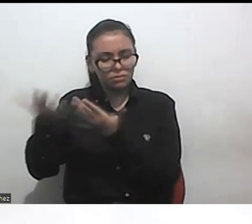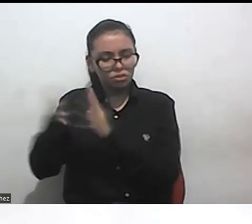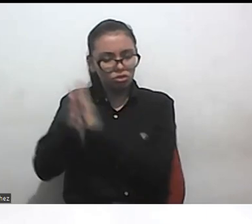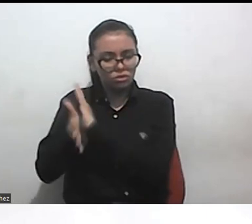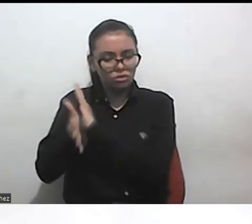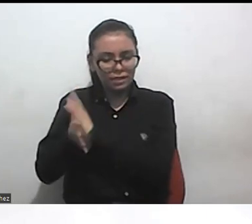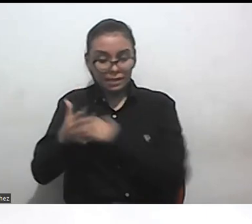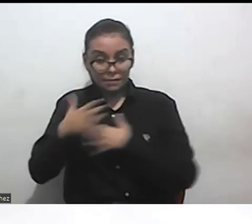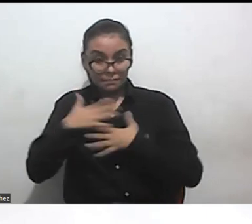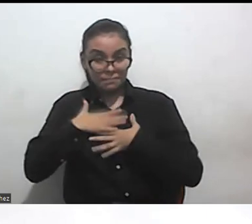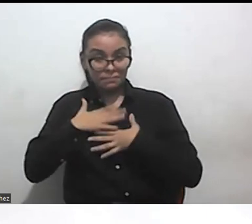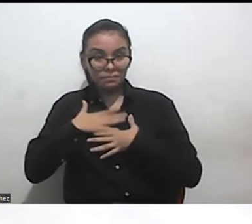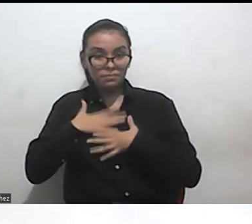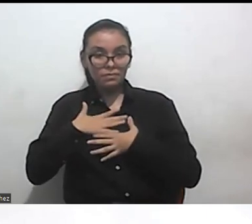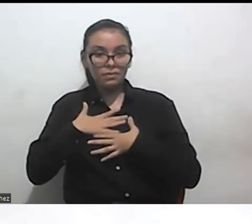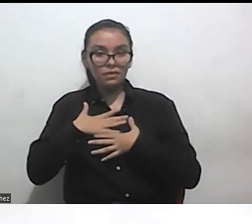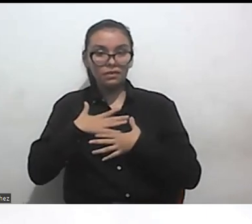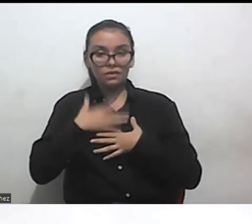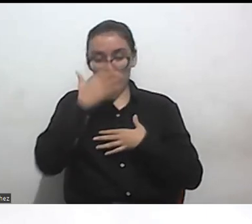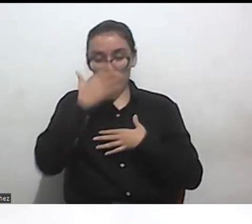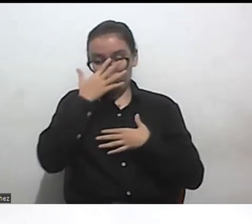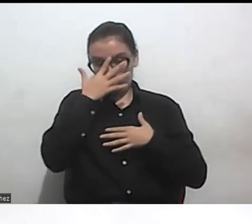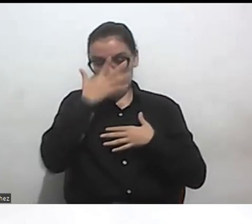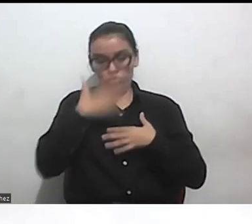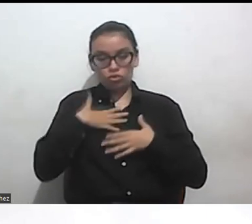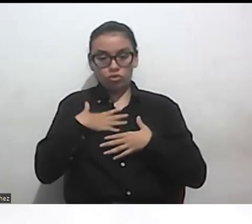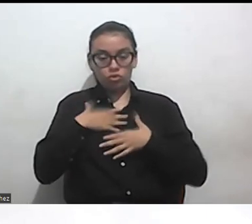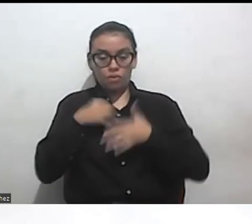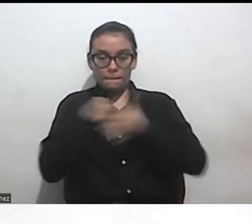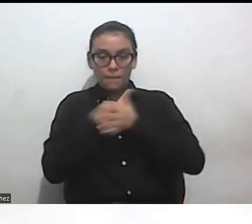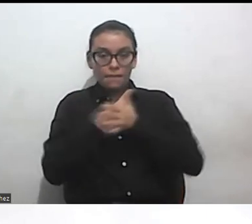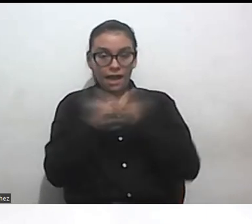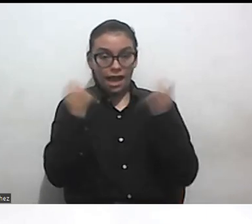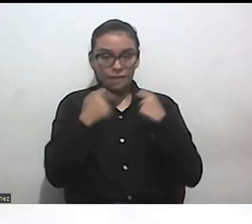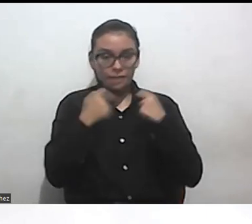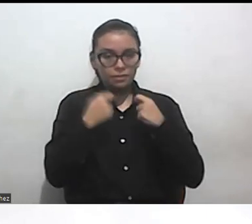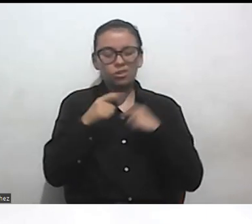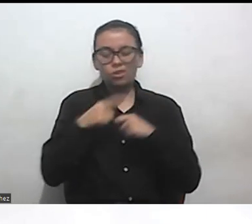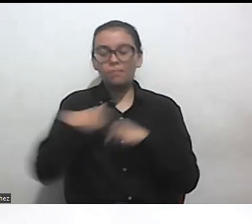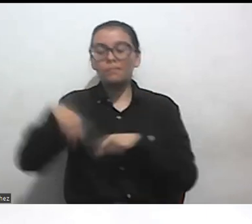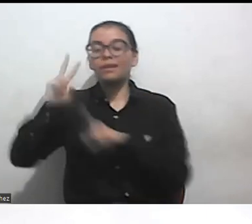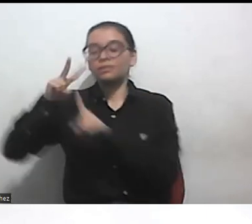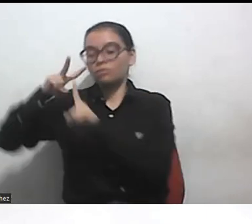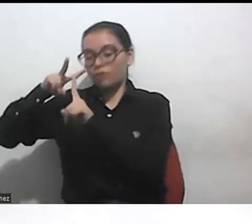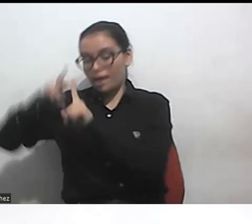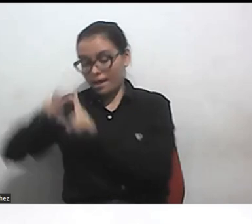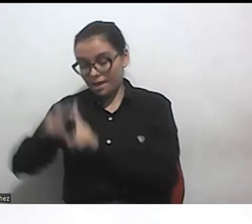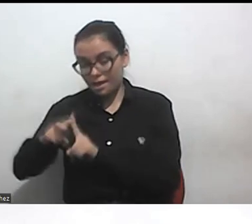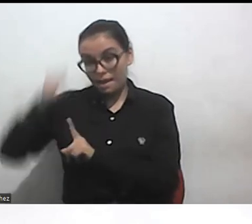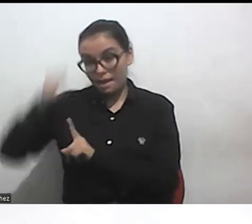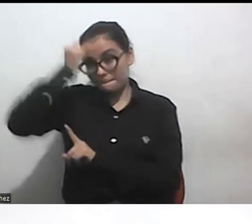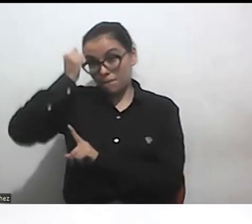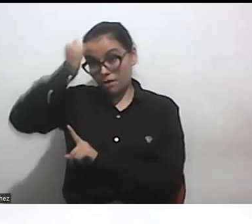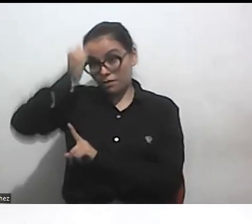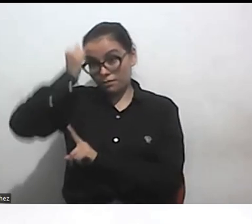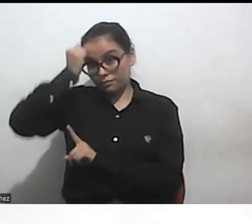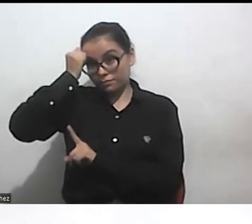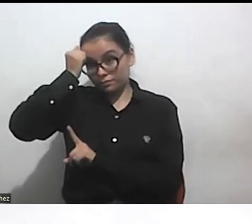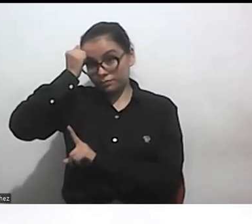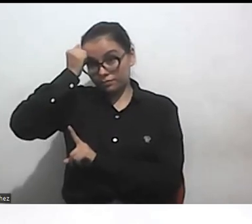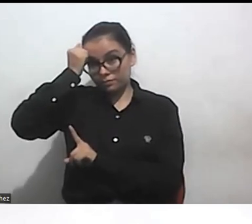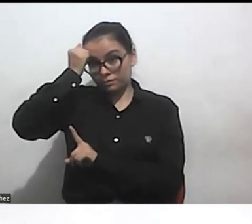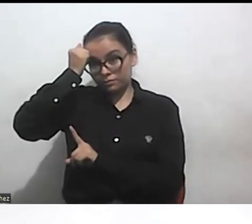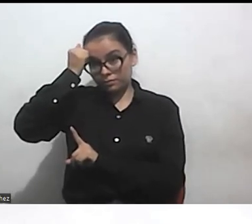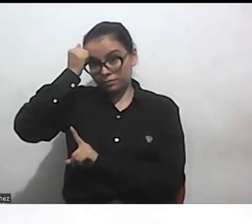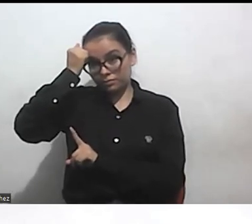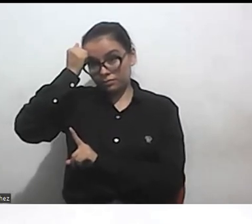quehacer no como activista necesariamente pero incluso más como antropóloga y como profesora este yo